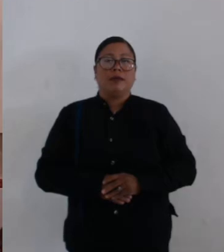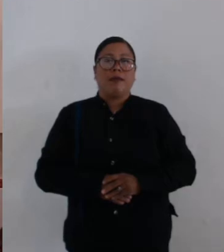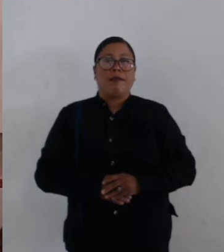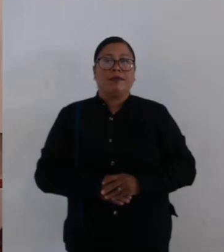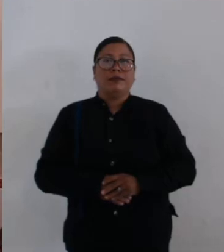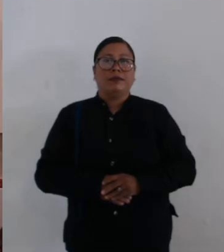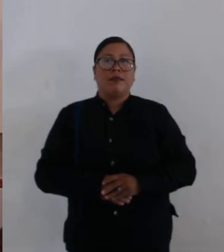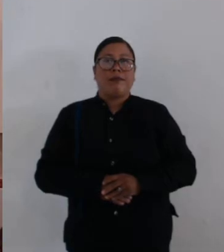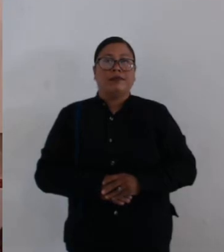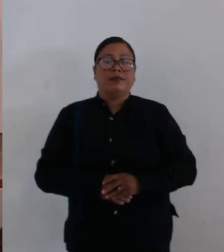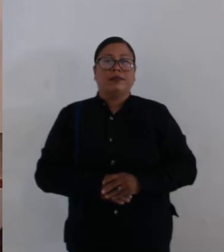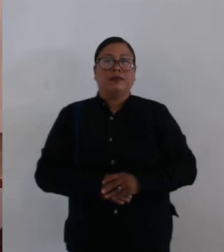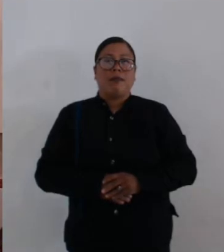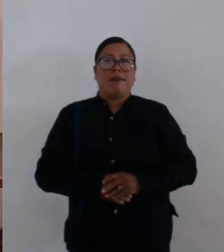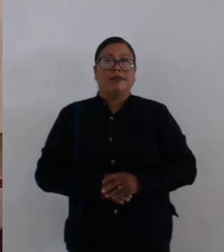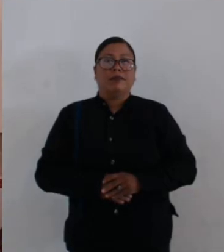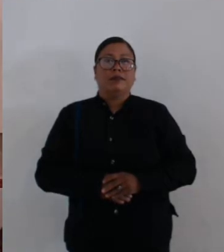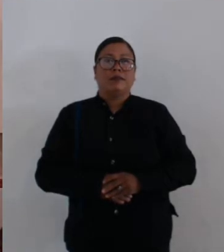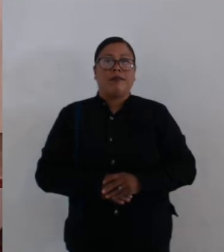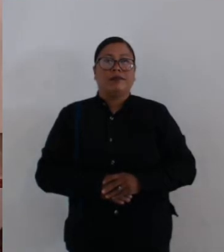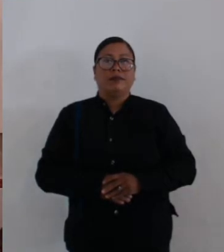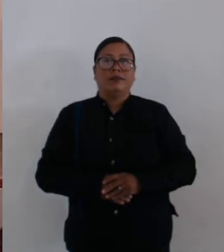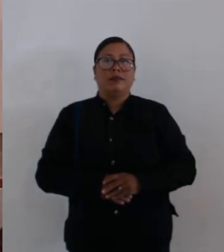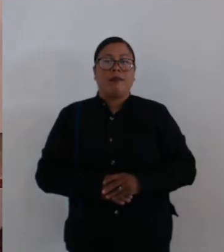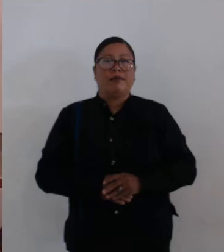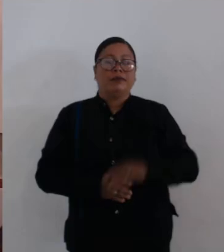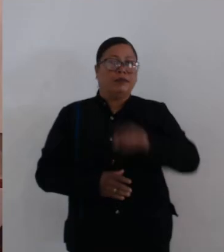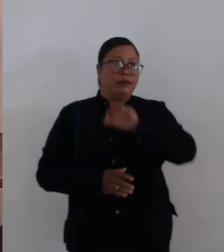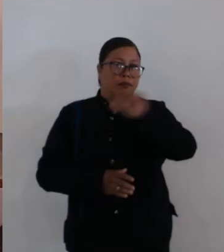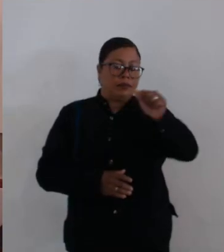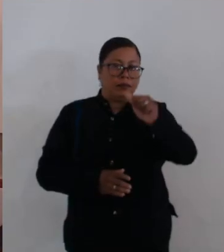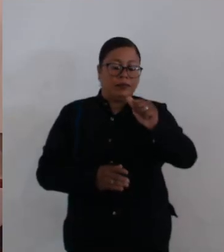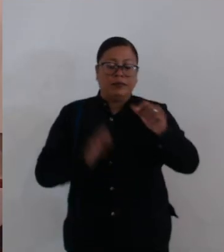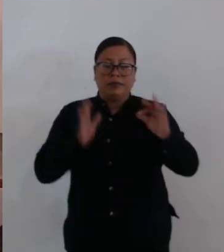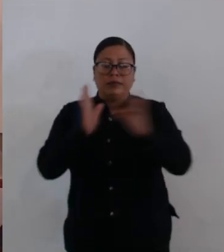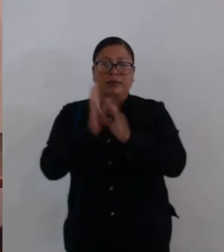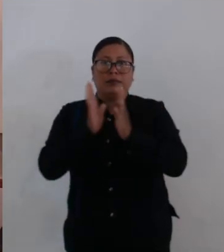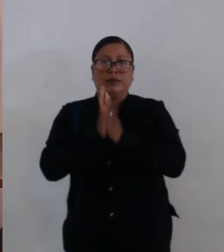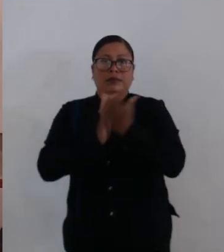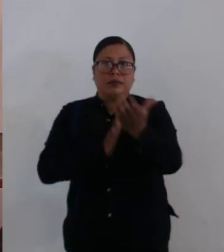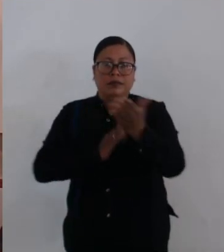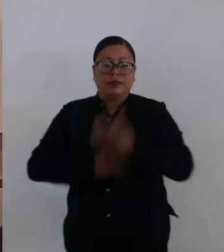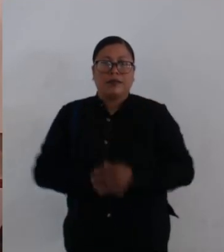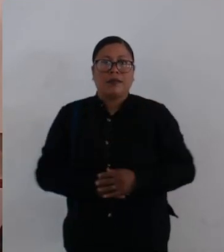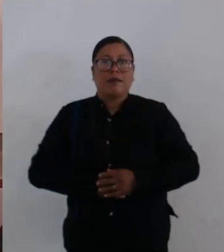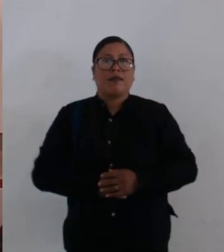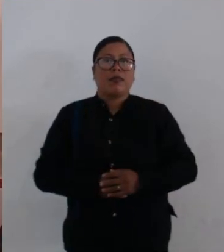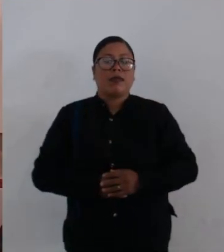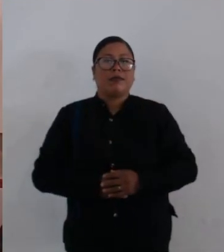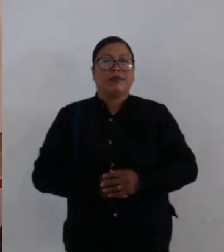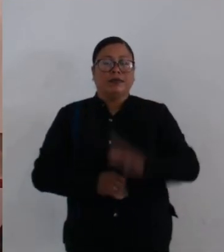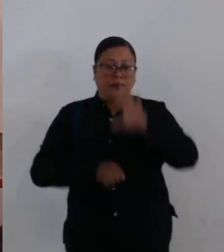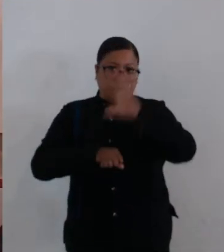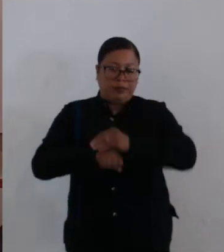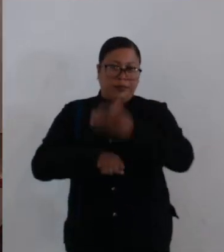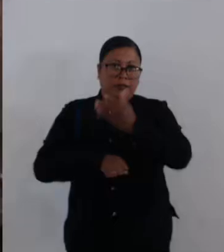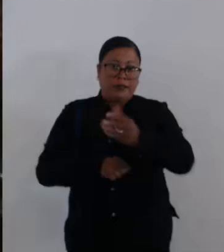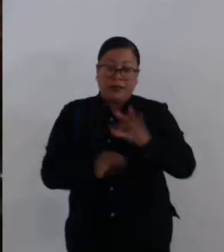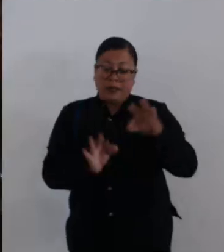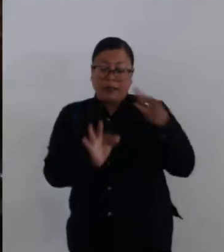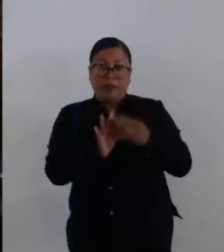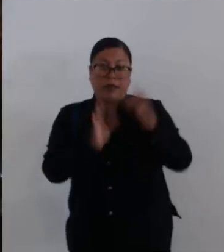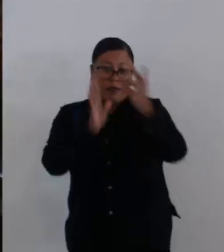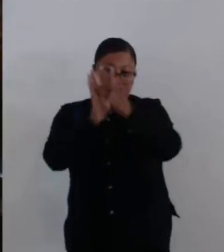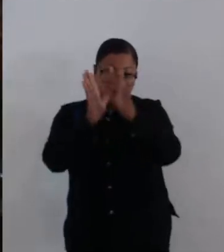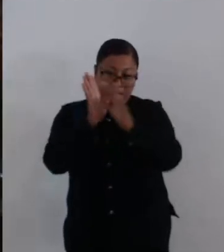Bueno, si no es así. Secretaria, continuamos con el desahogo del orden del día. Con su permiso, habiéndose